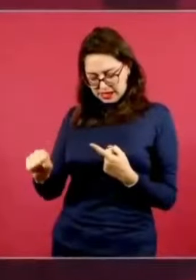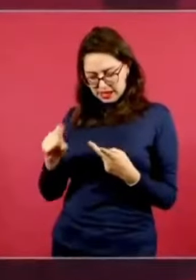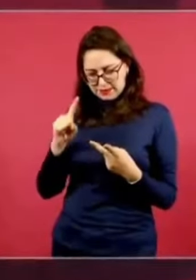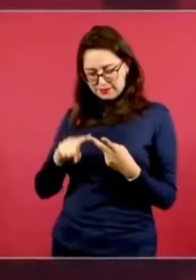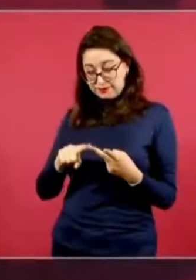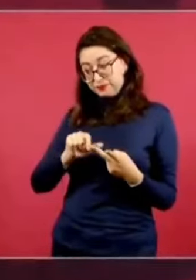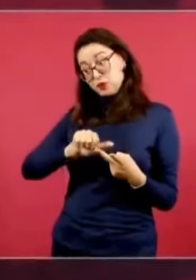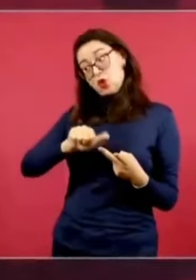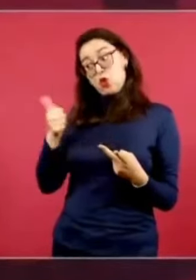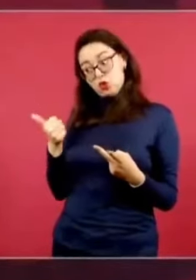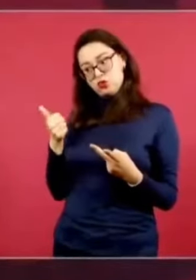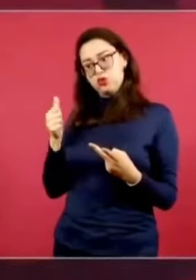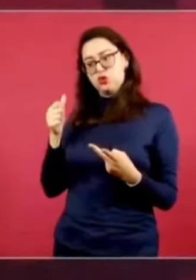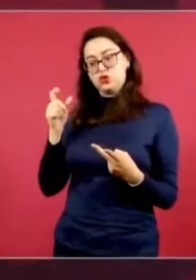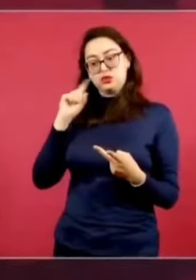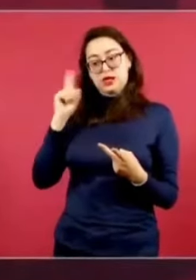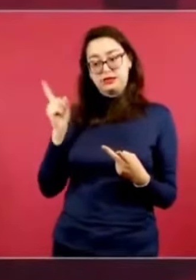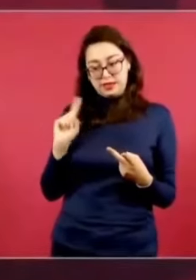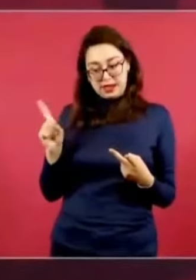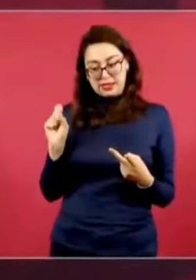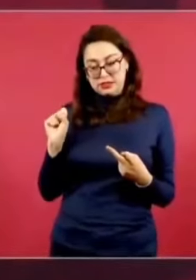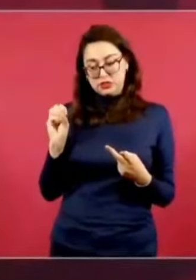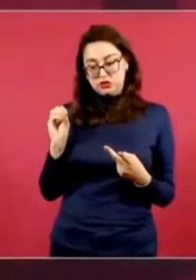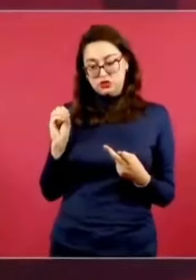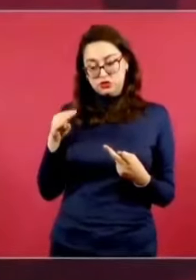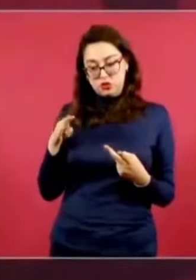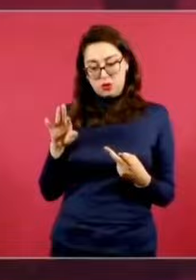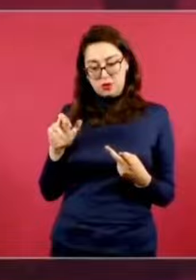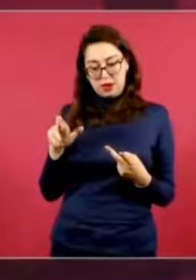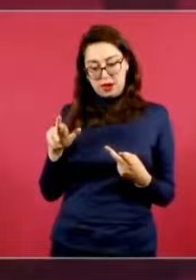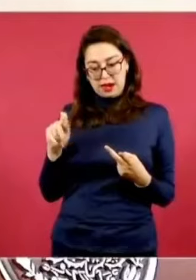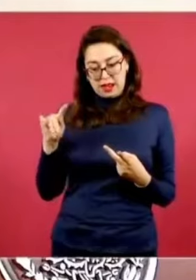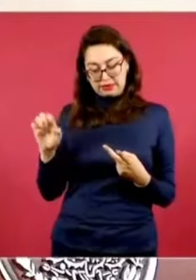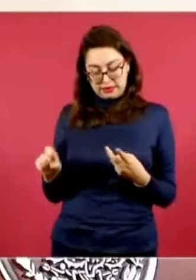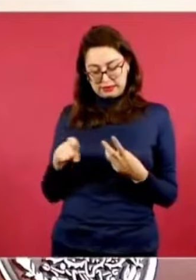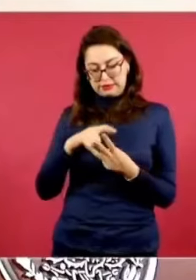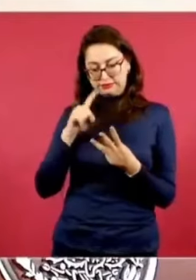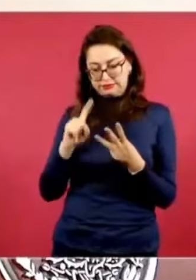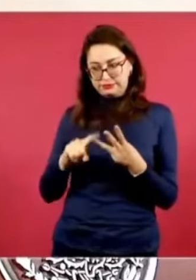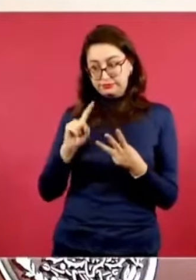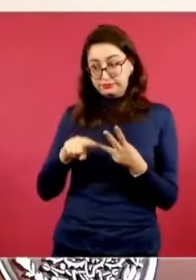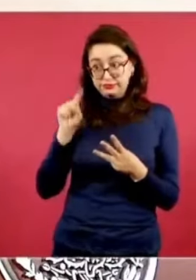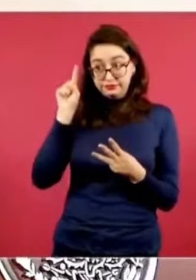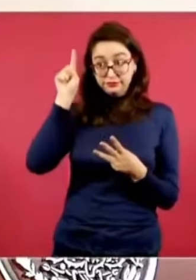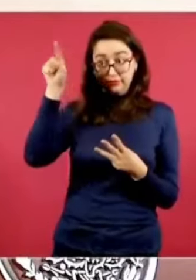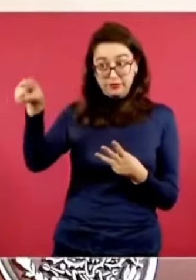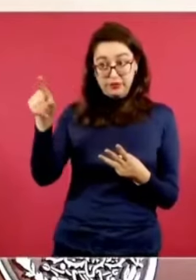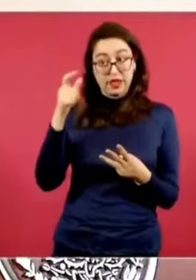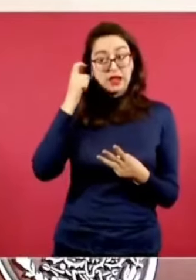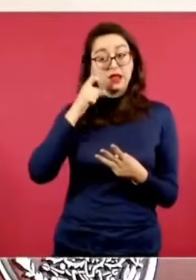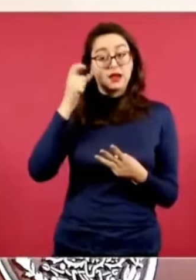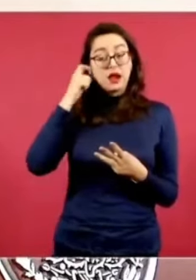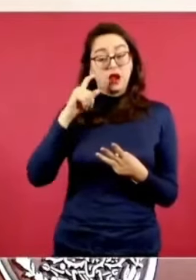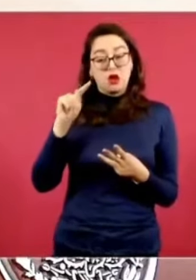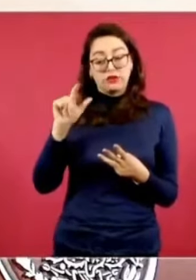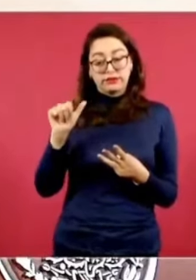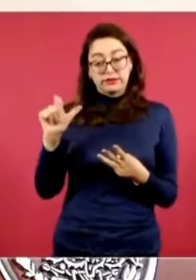Sombrerete, en Zacatecas, Taxco, en Guerrero,